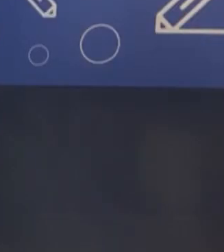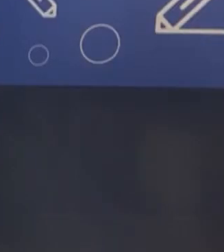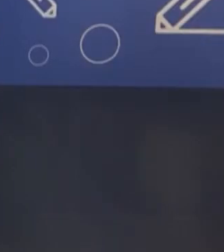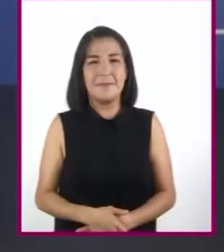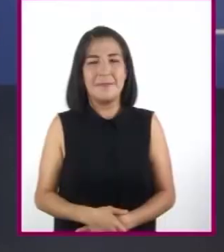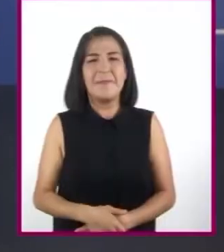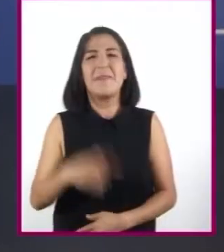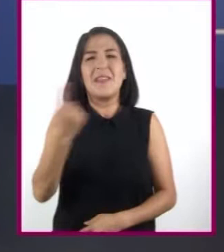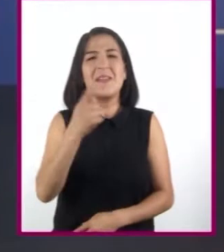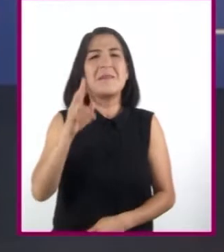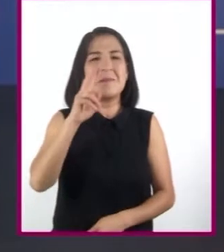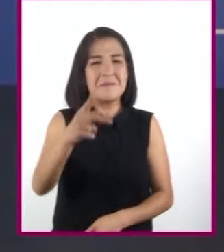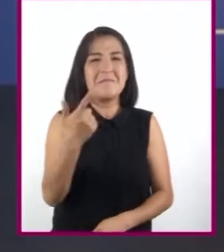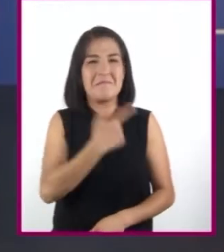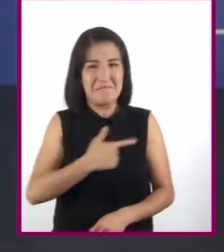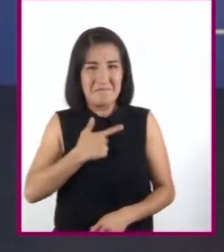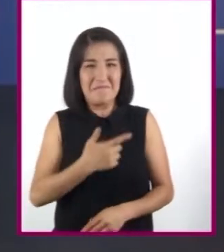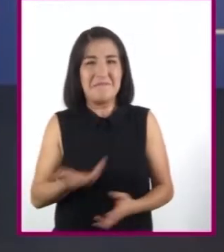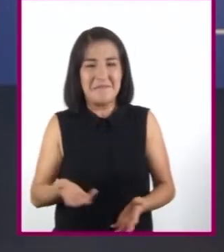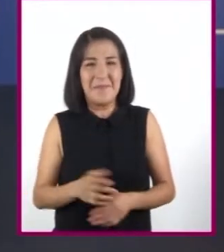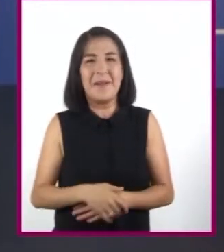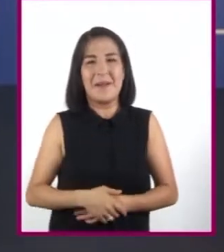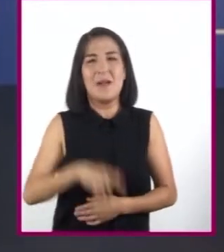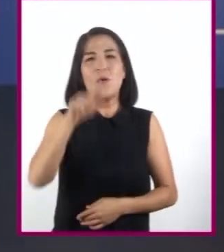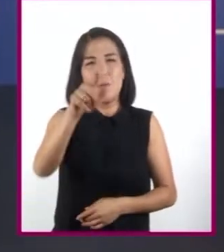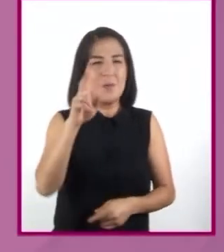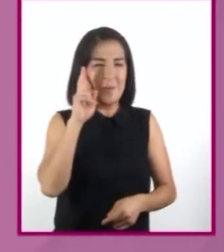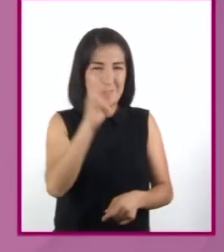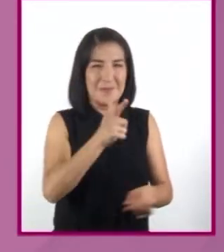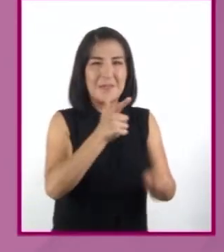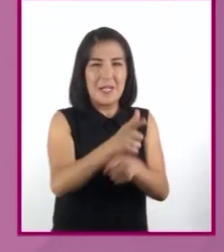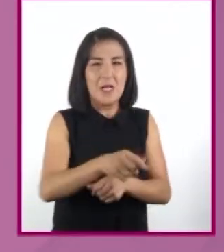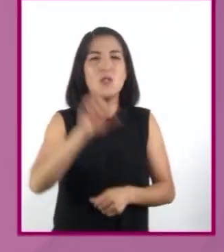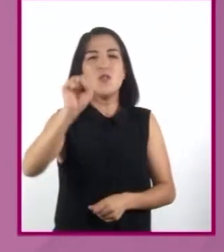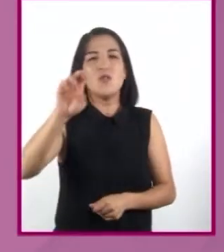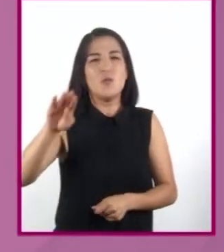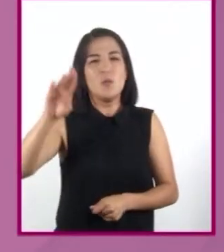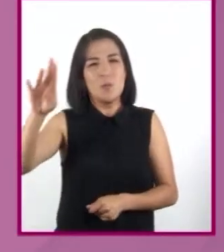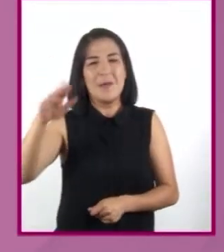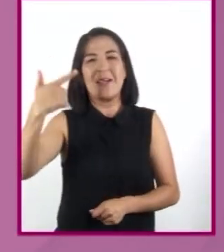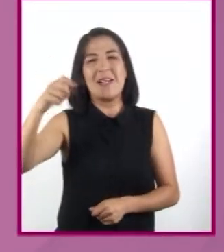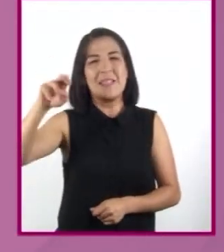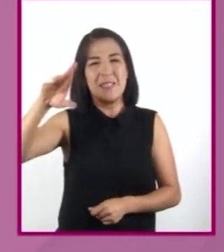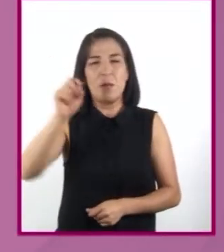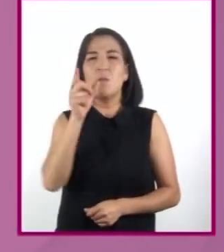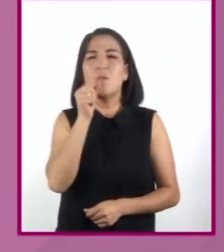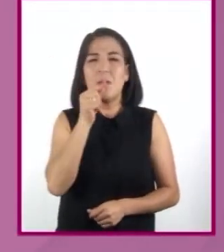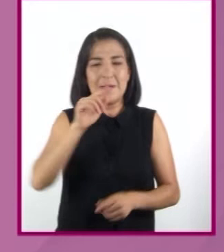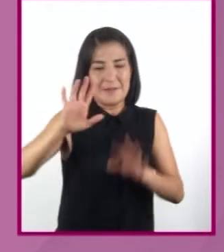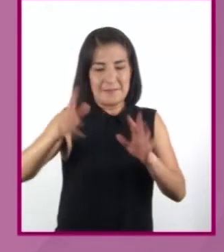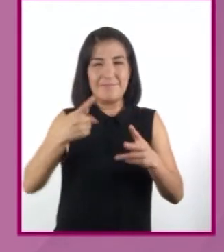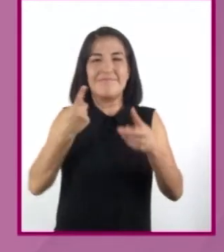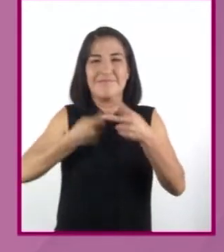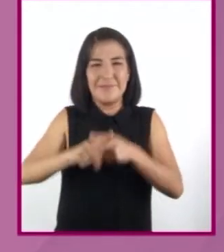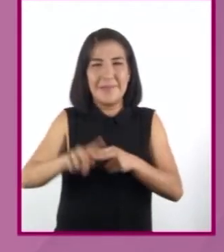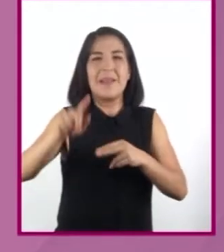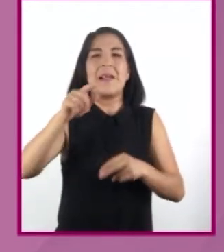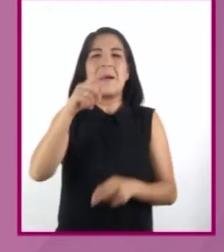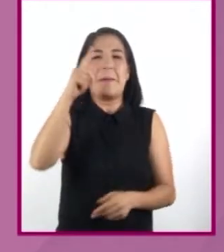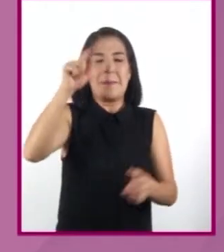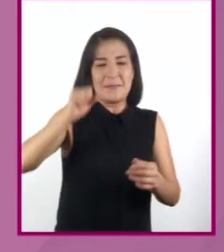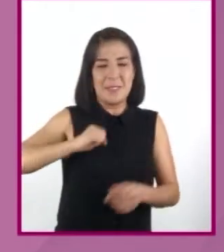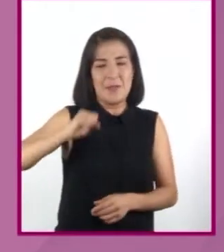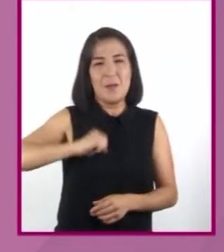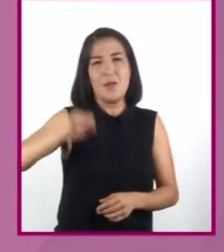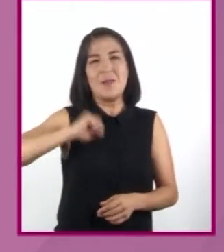¿Qué les pareció el video anterior? Como se pudieron dar cuenta, el subgénero policíaco nació a mediados del siglo XIX y la